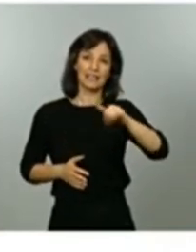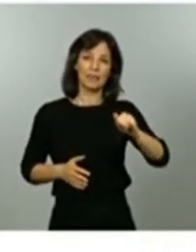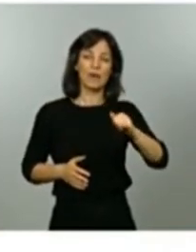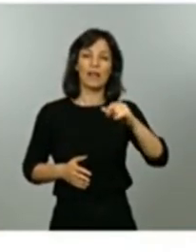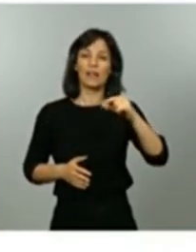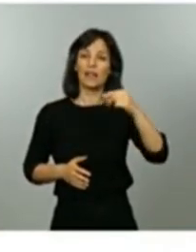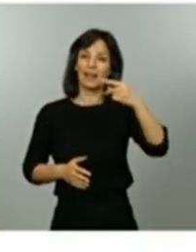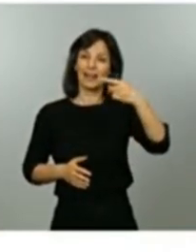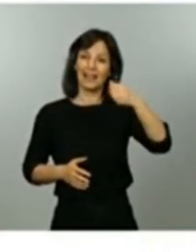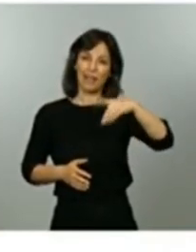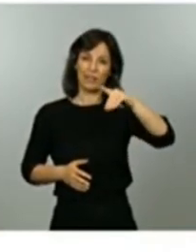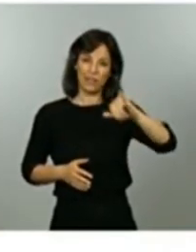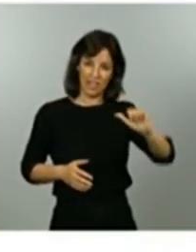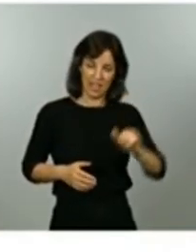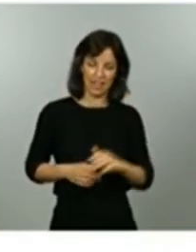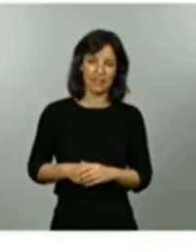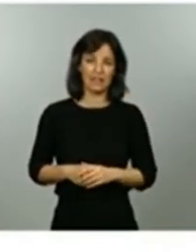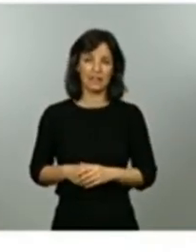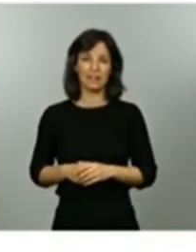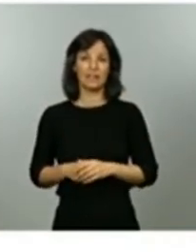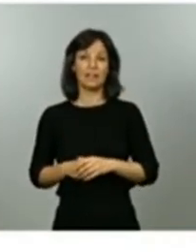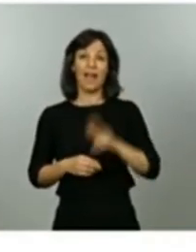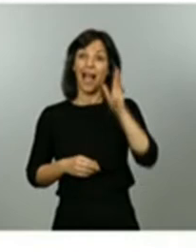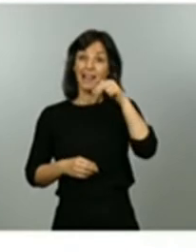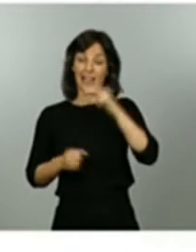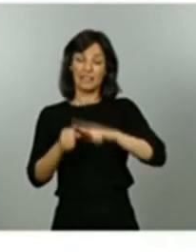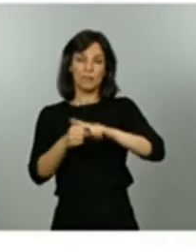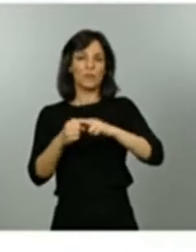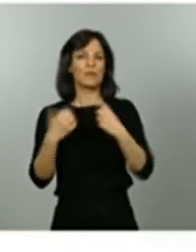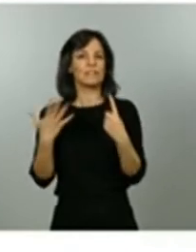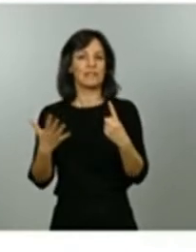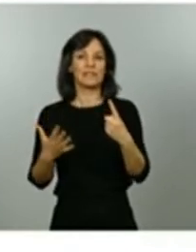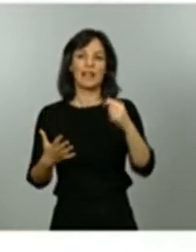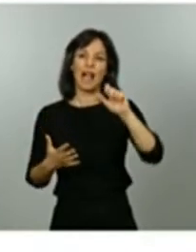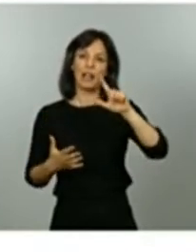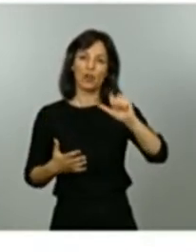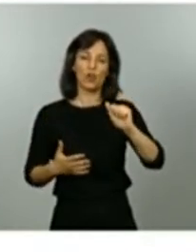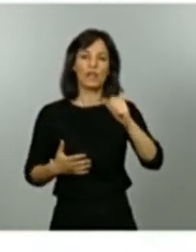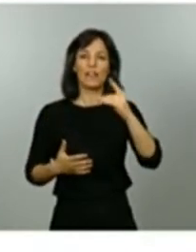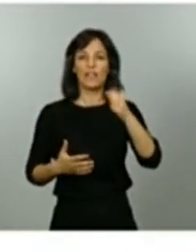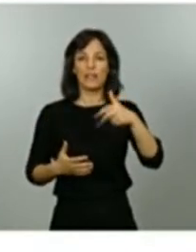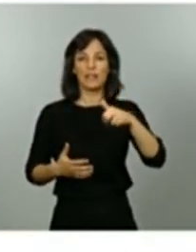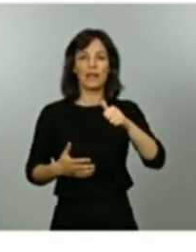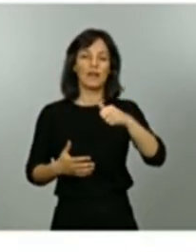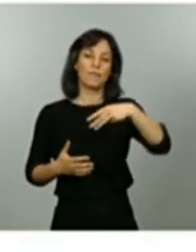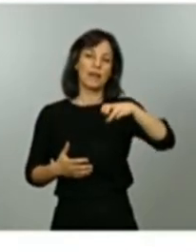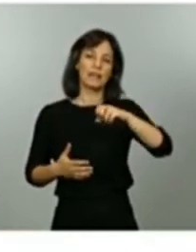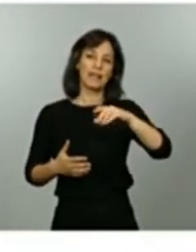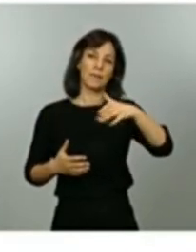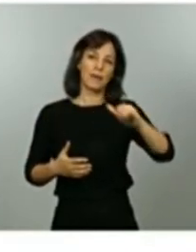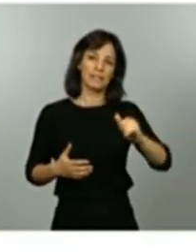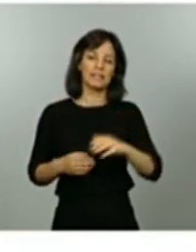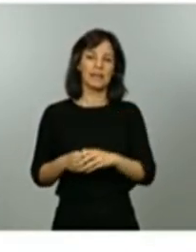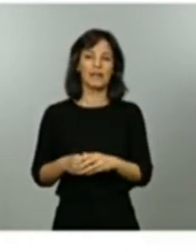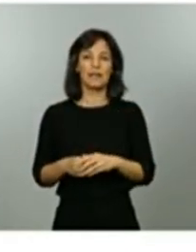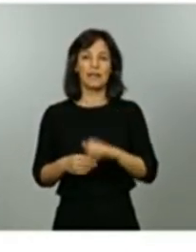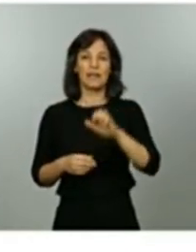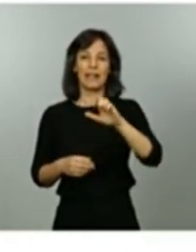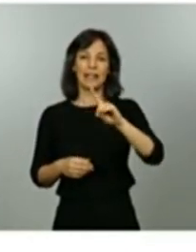seis de la provincia de Alicante Alcoy Denia La Marina Baixa Elda Orihuela y Torrevieja